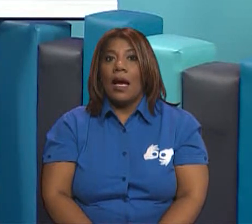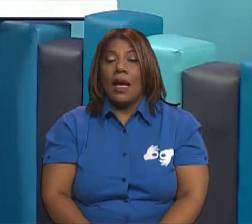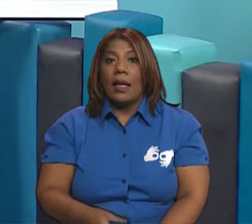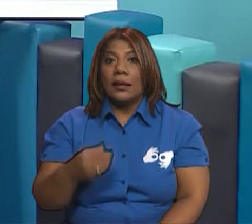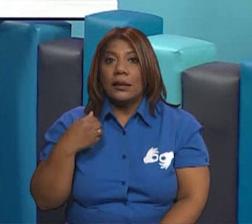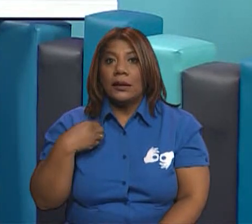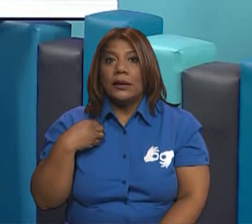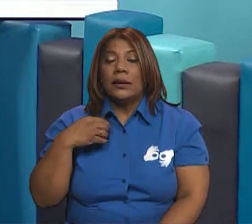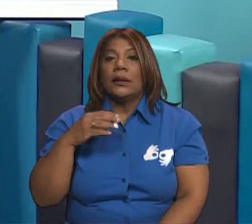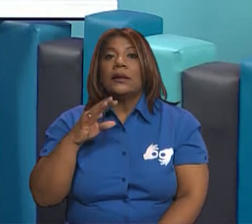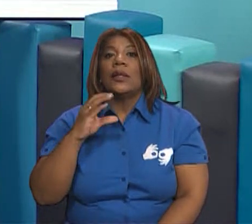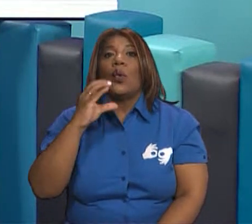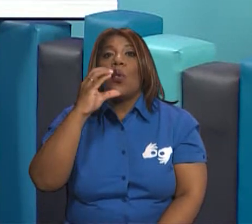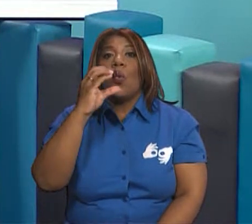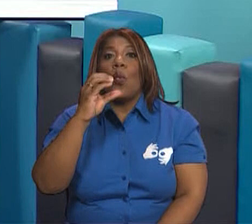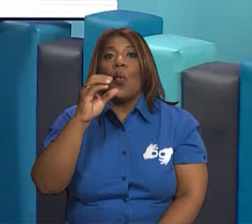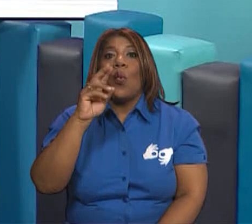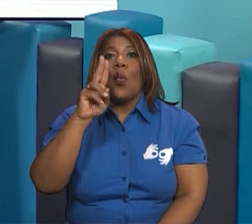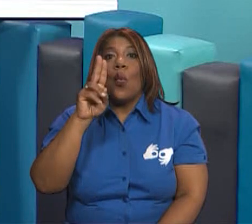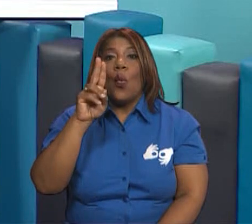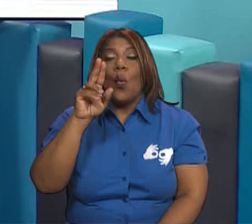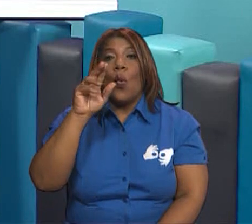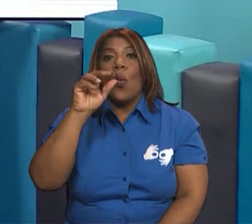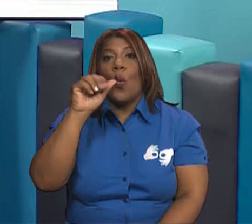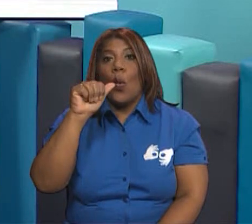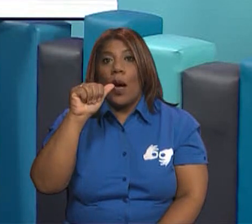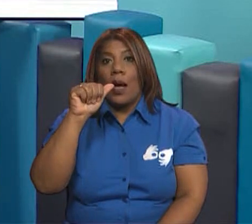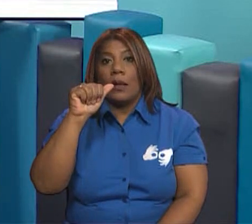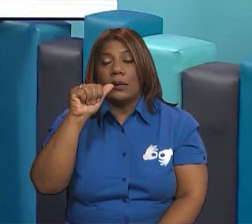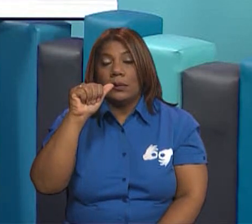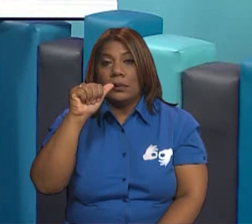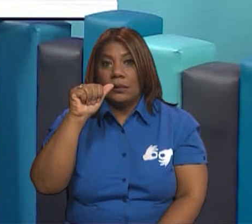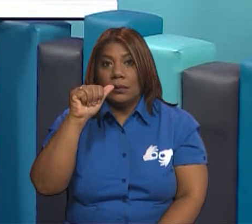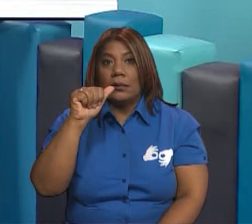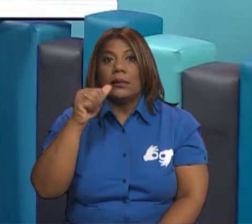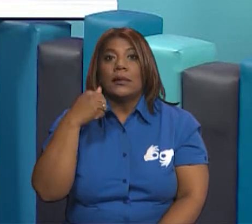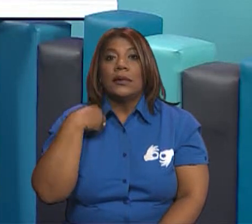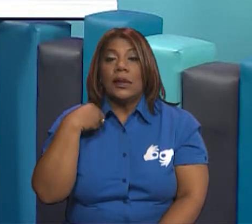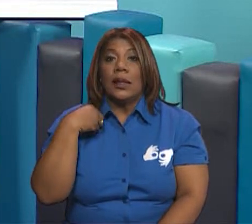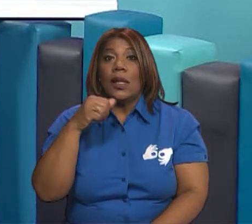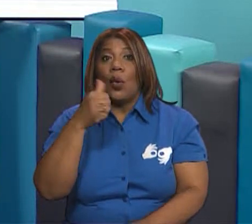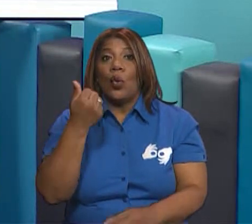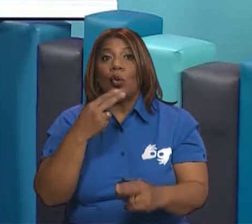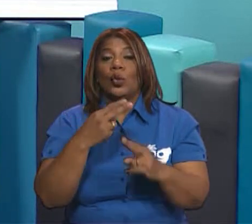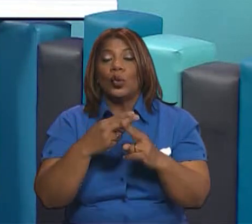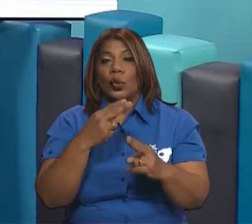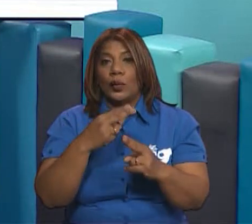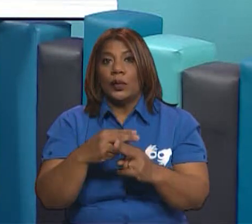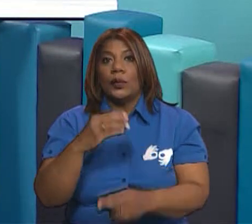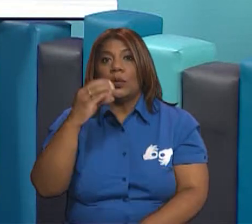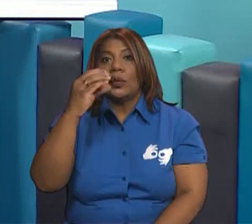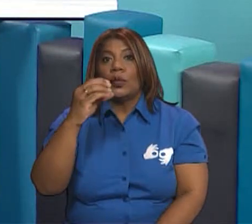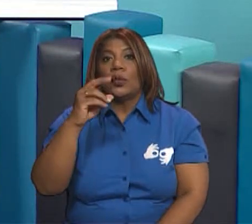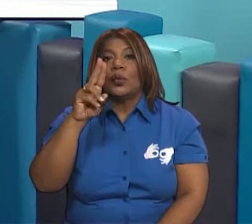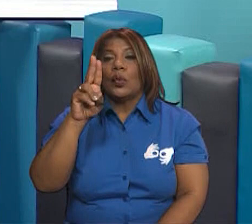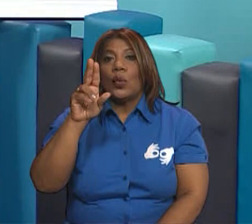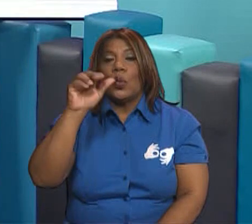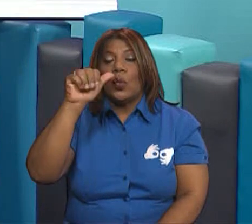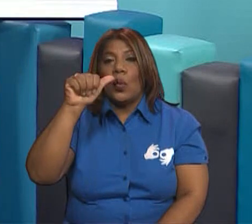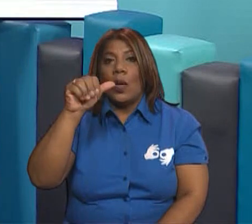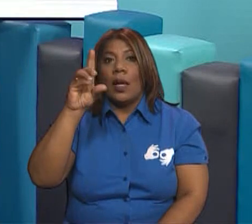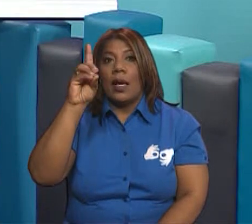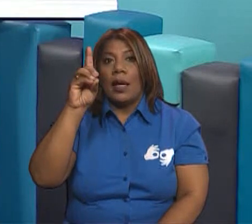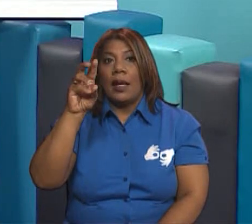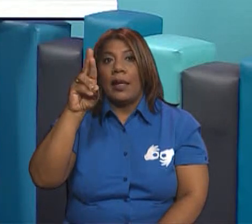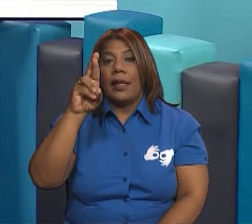también van a recibir un nombre, los dos, por tener cuatro lados. Y ese nombre es cuadriláteros. Todas